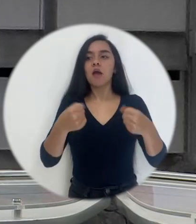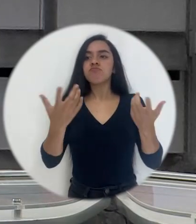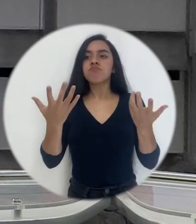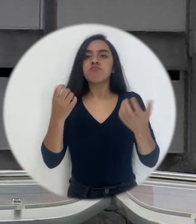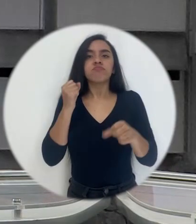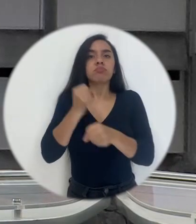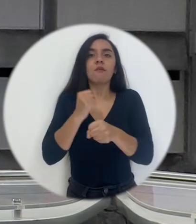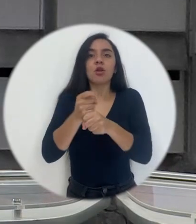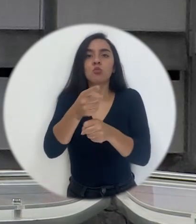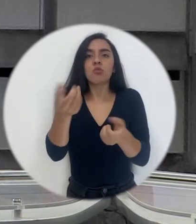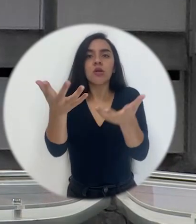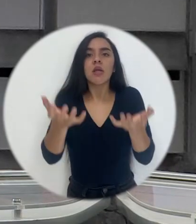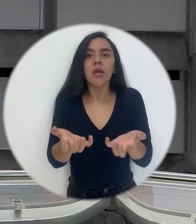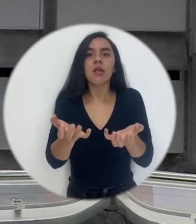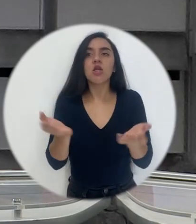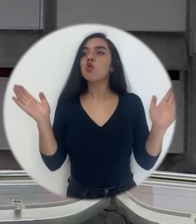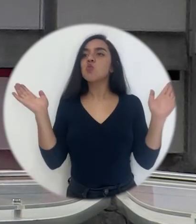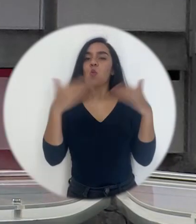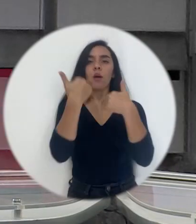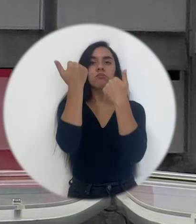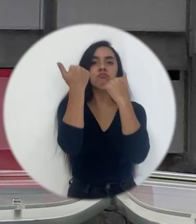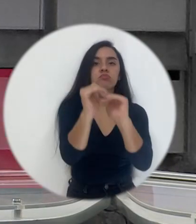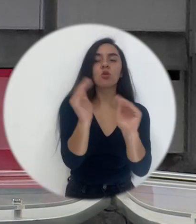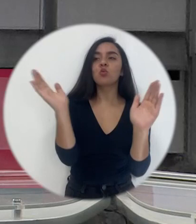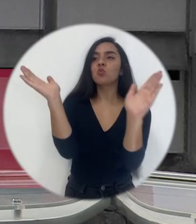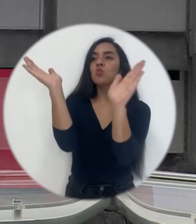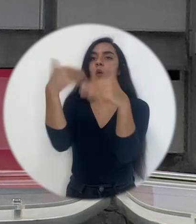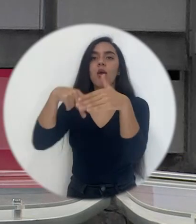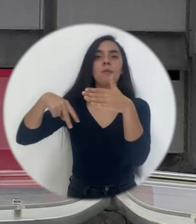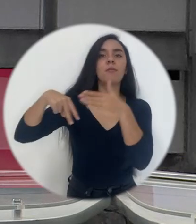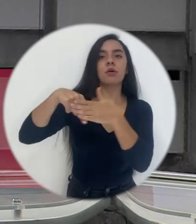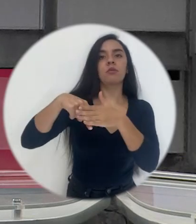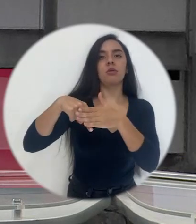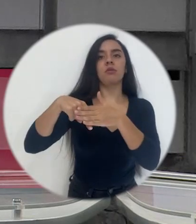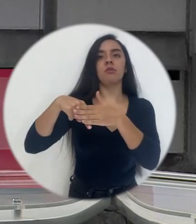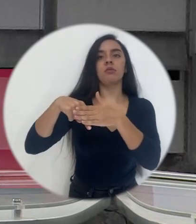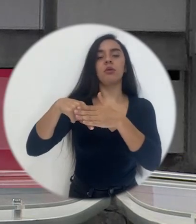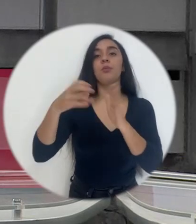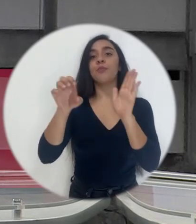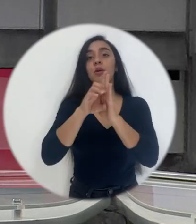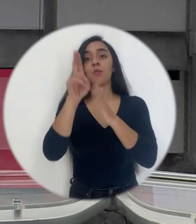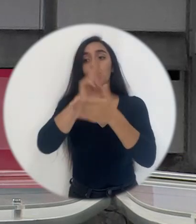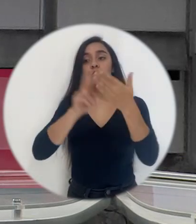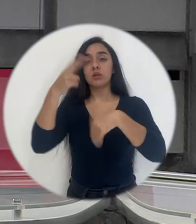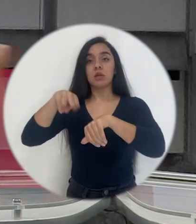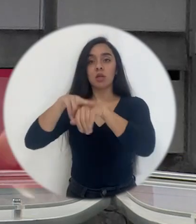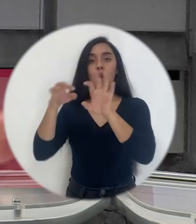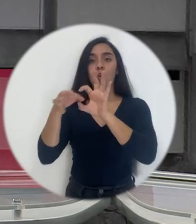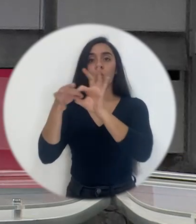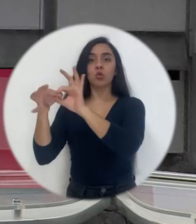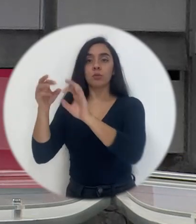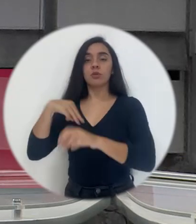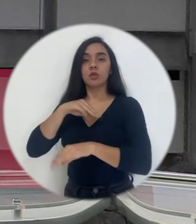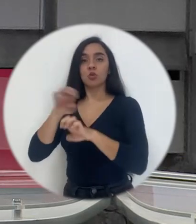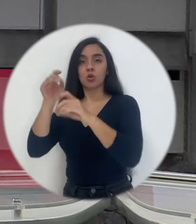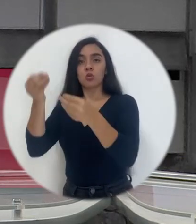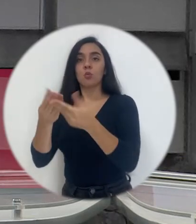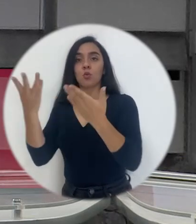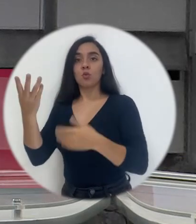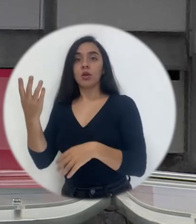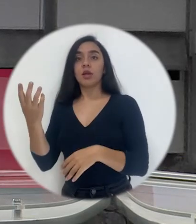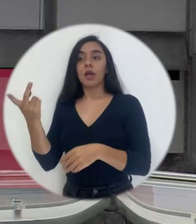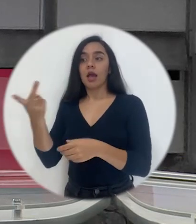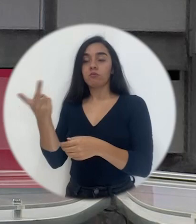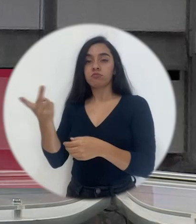quieran que no existe ninguna brecha ninguna barrera que les impida hacerlo en la universidad nacional por ejemplo en coordinación con el Ministerio de Educación